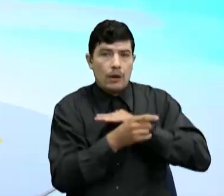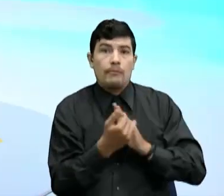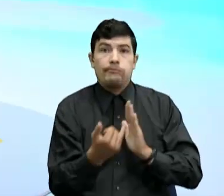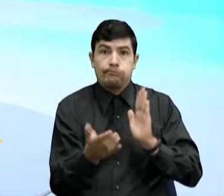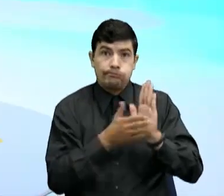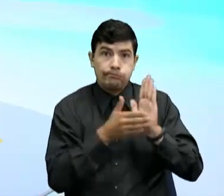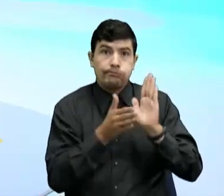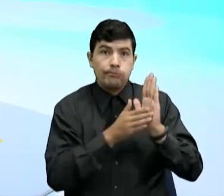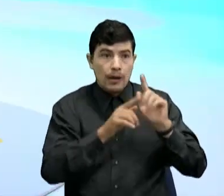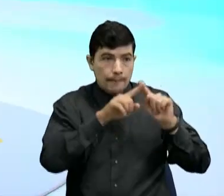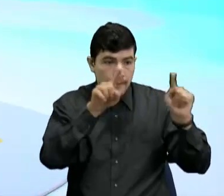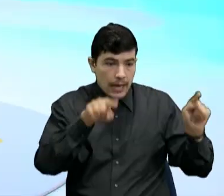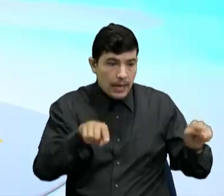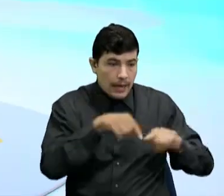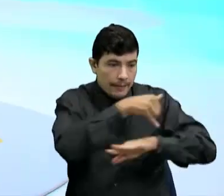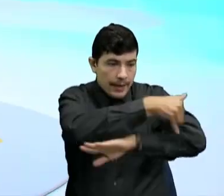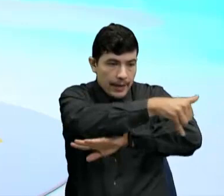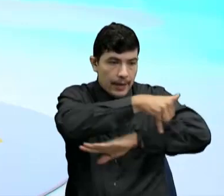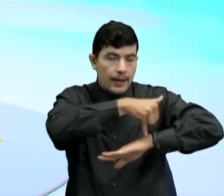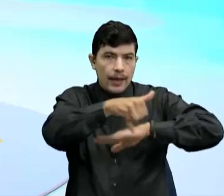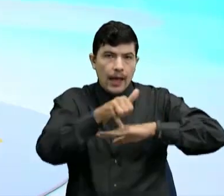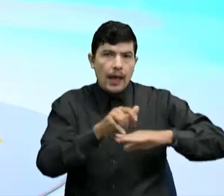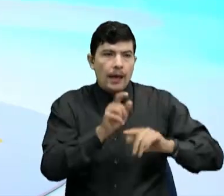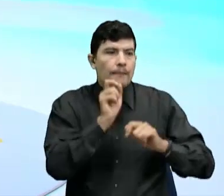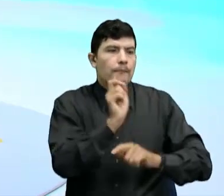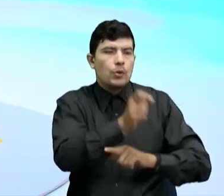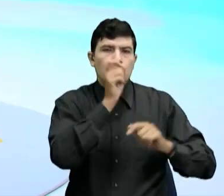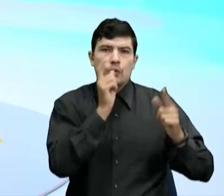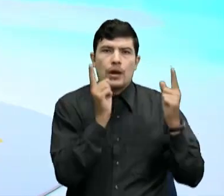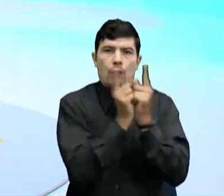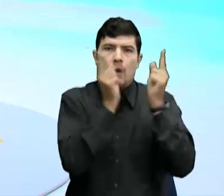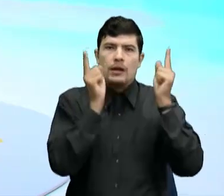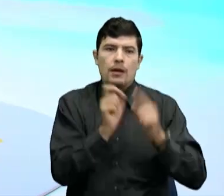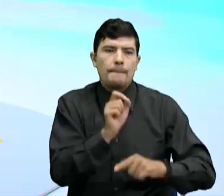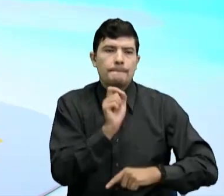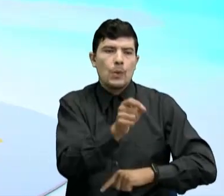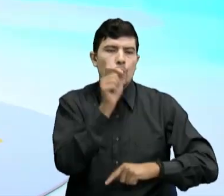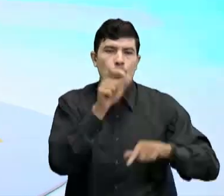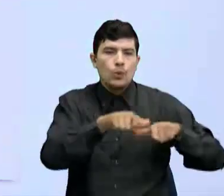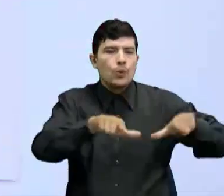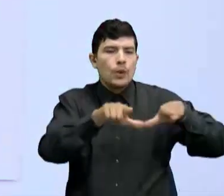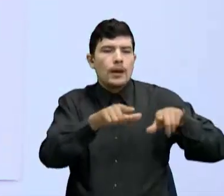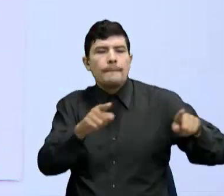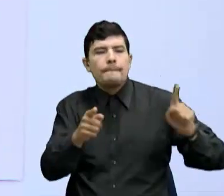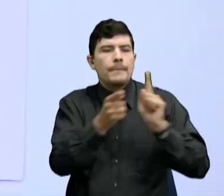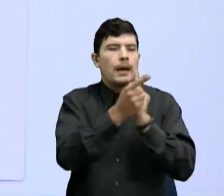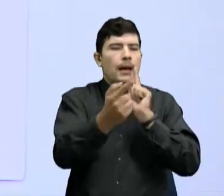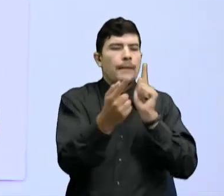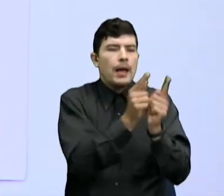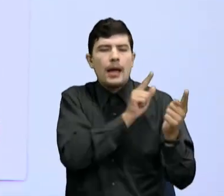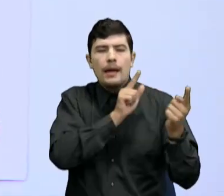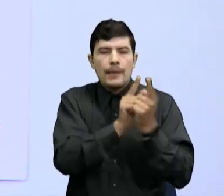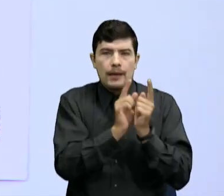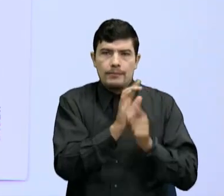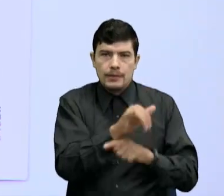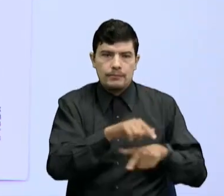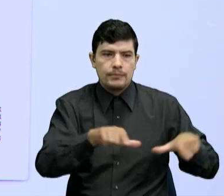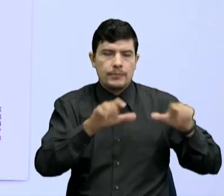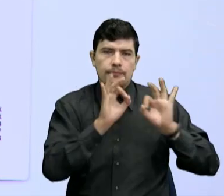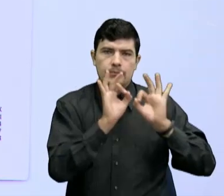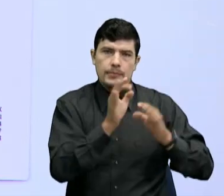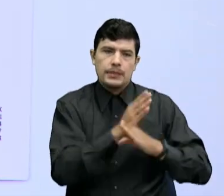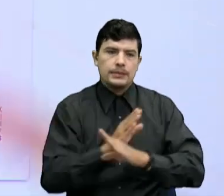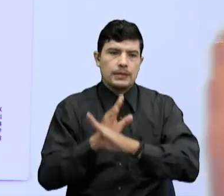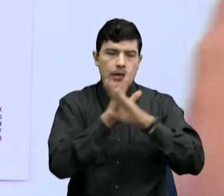El punto de reunión Que es el punto más seguro Fuera de la edificación Donde nos podemos agrupar Mientras pase la situación De peligro Y es